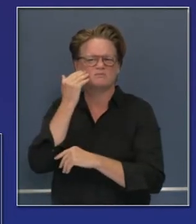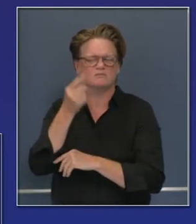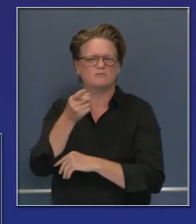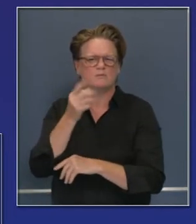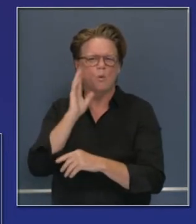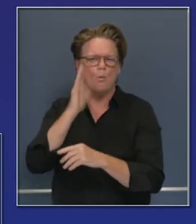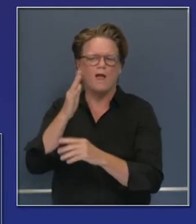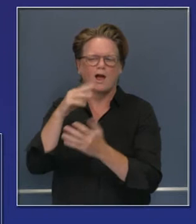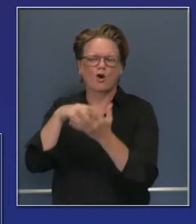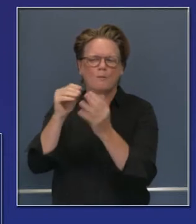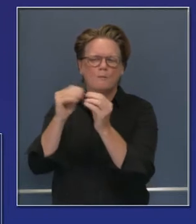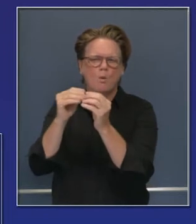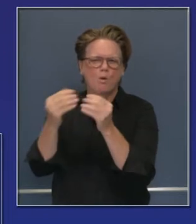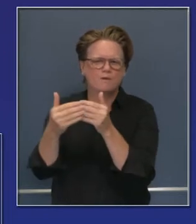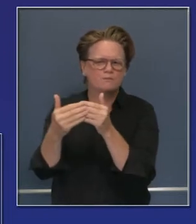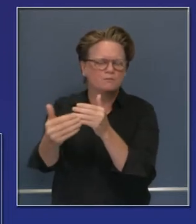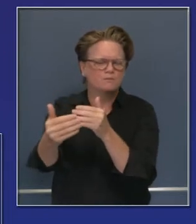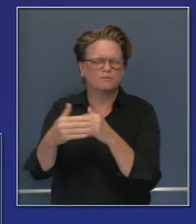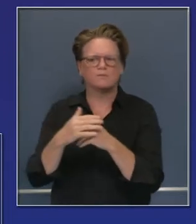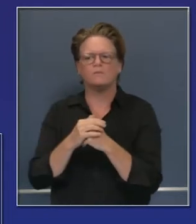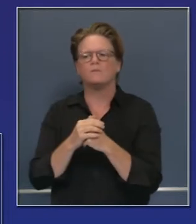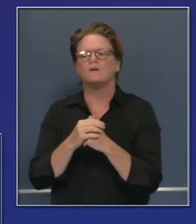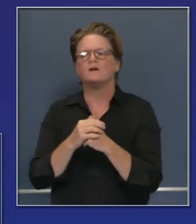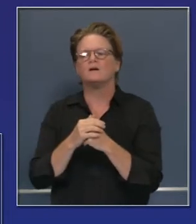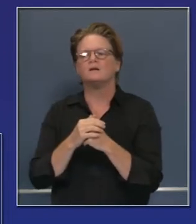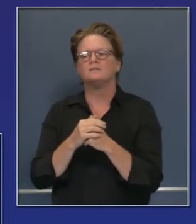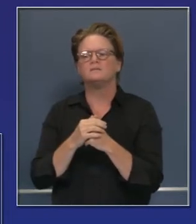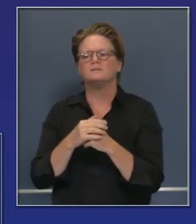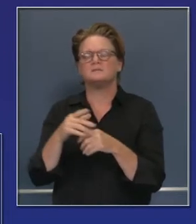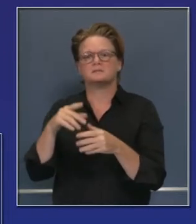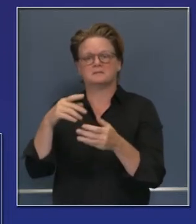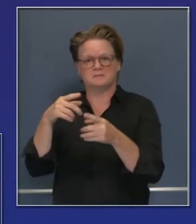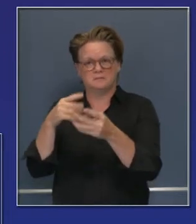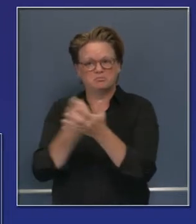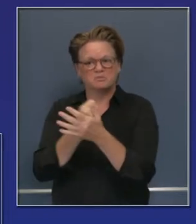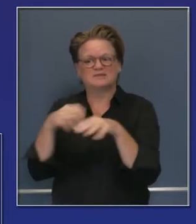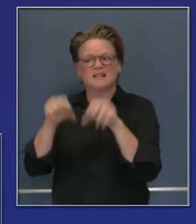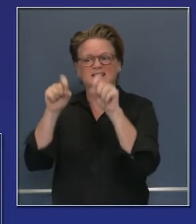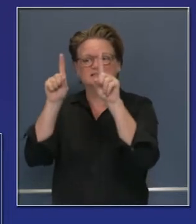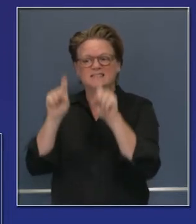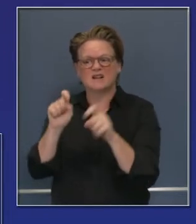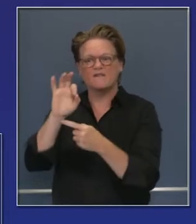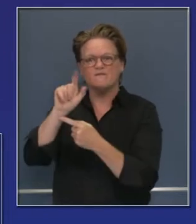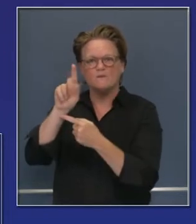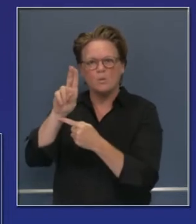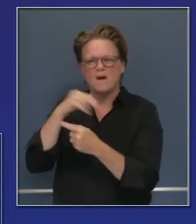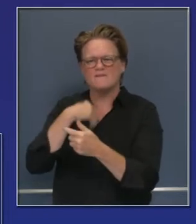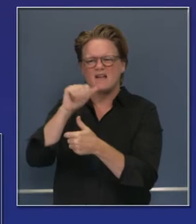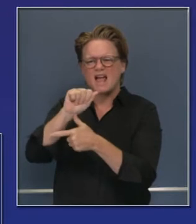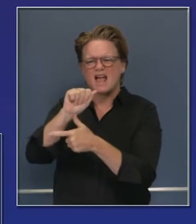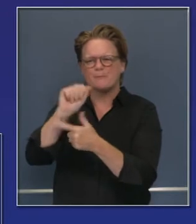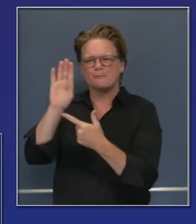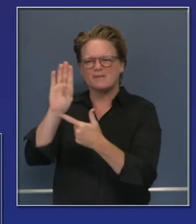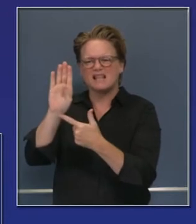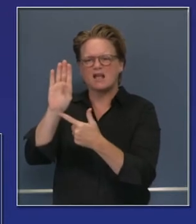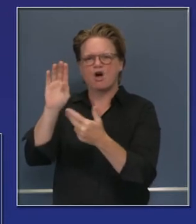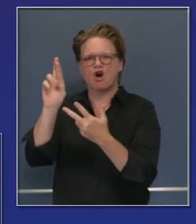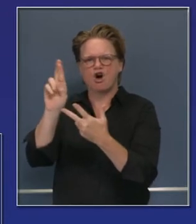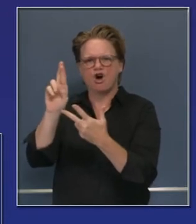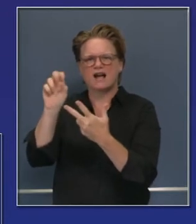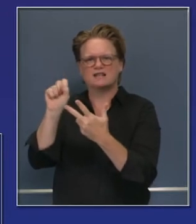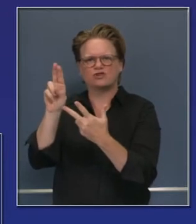mejora en el nivel de servicio. Ahora que estamos haciendo las pruebas para la influenza A y B, estas pruebas